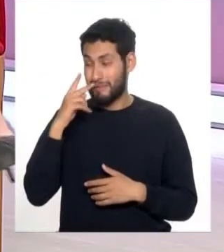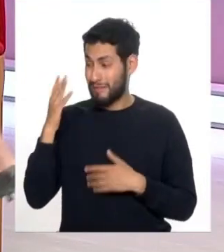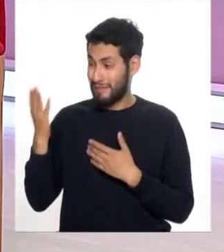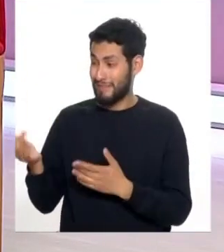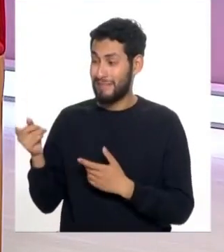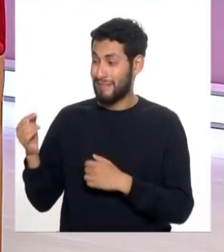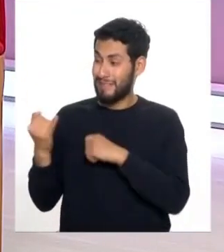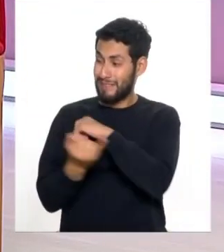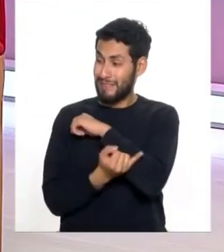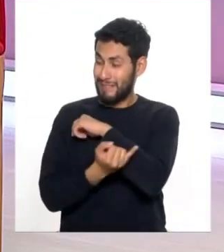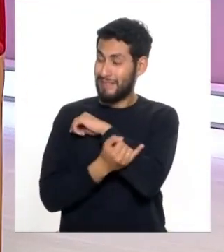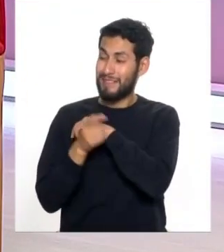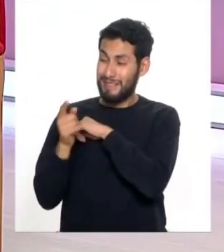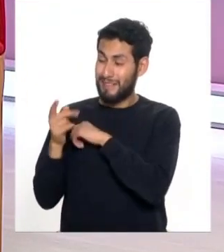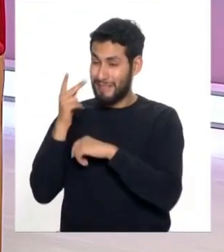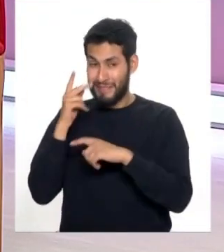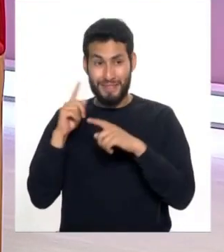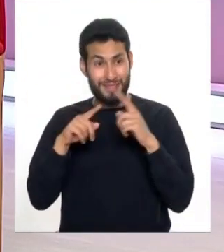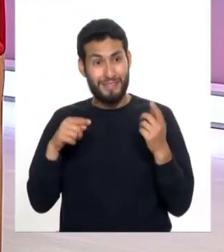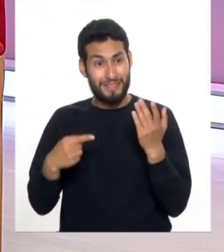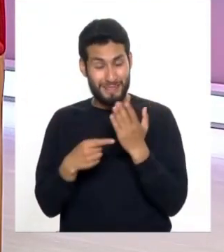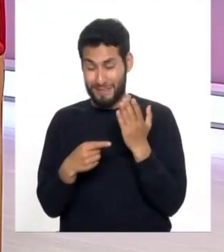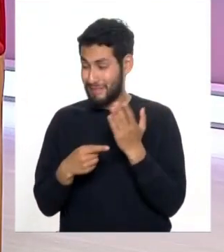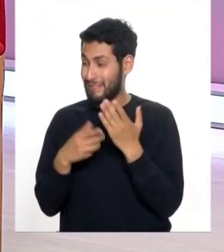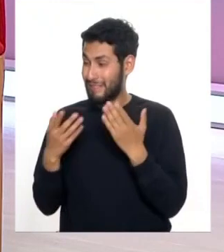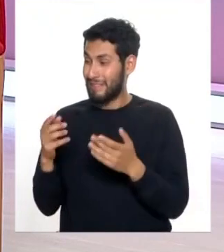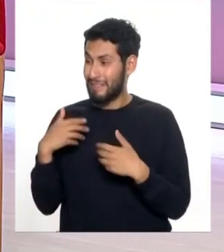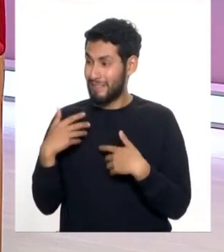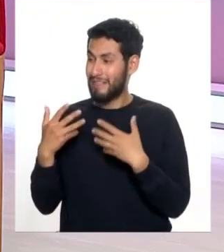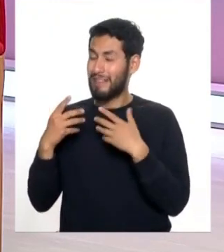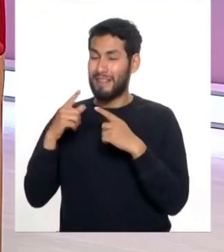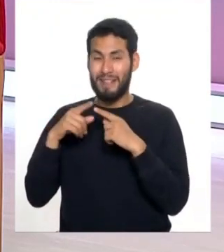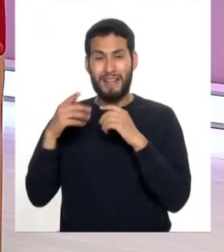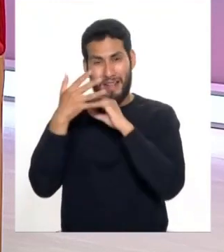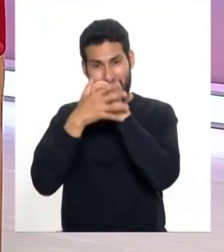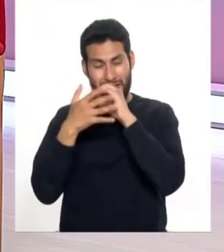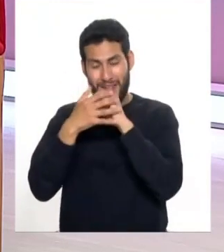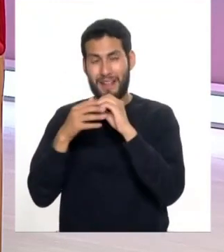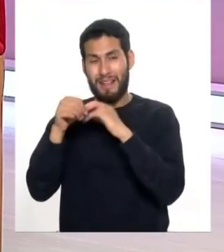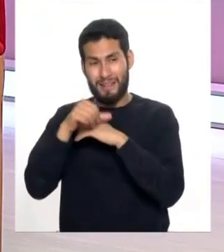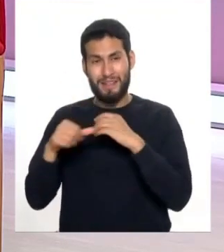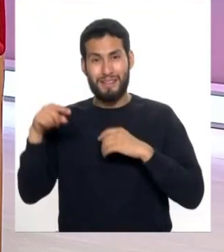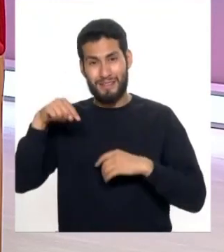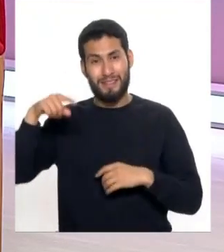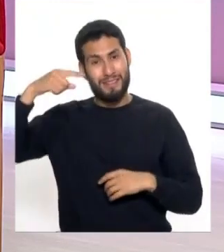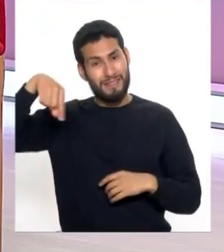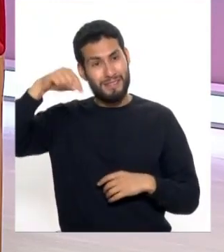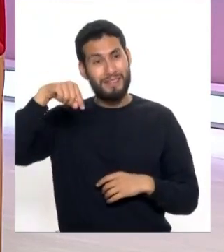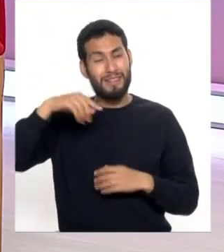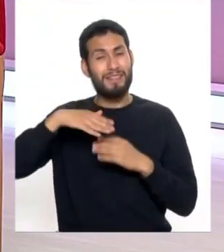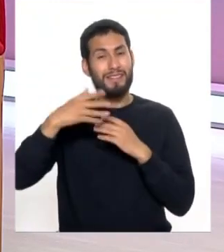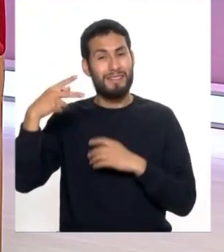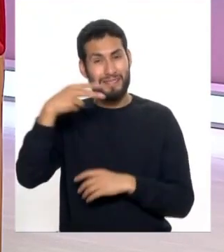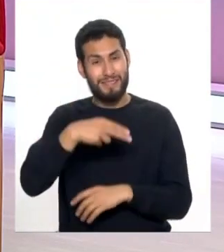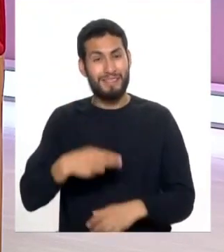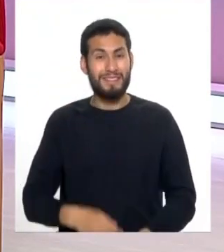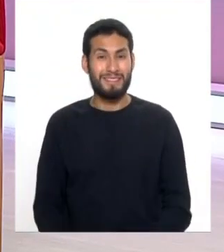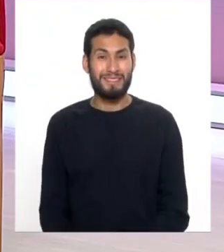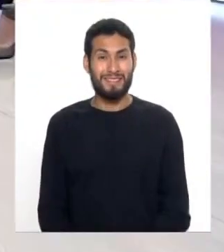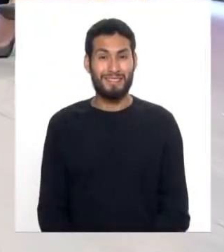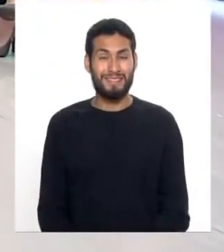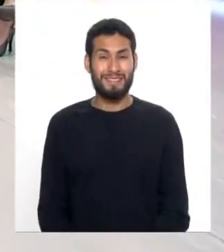has estado en el instituto viendo las últimas tecnologías para tratar cataratas y con eso vamos a regresar después del corte